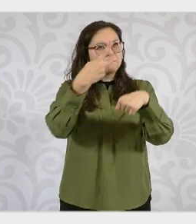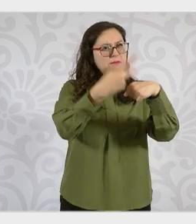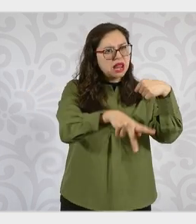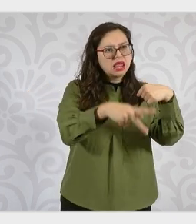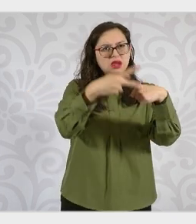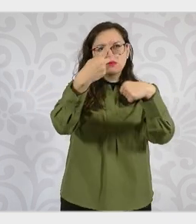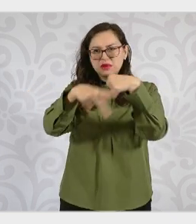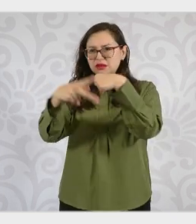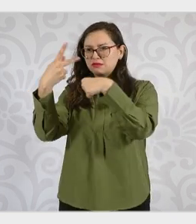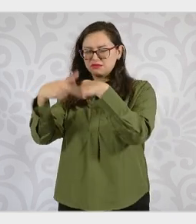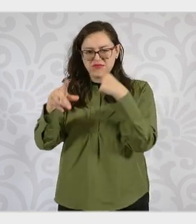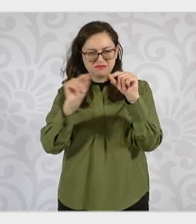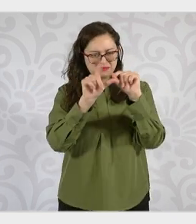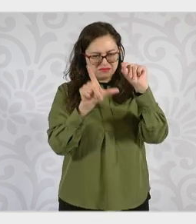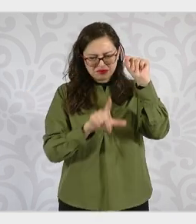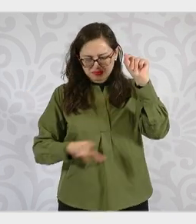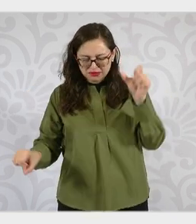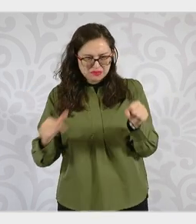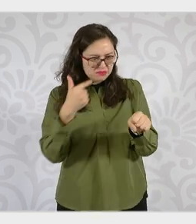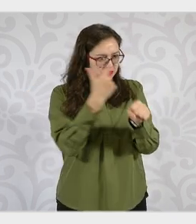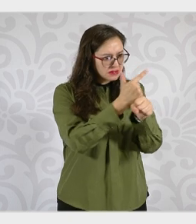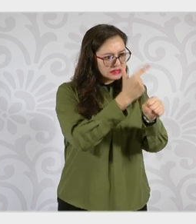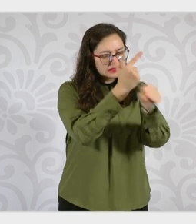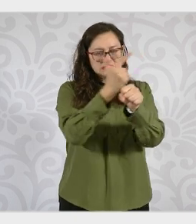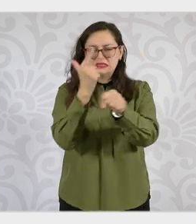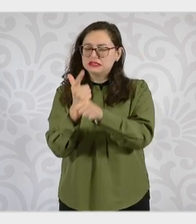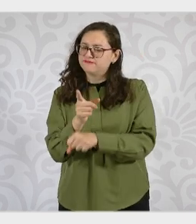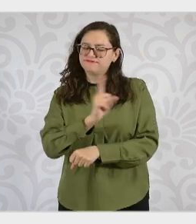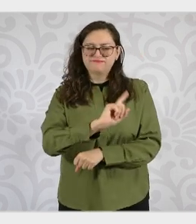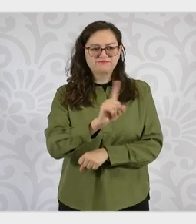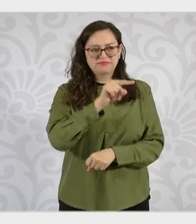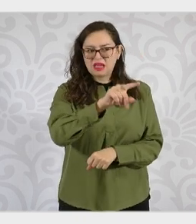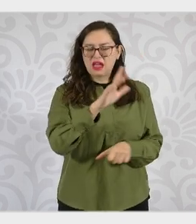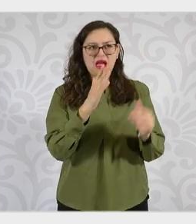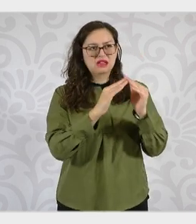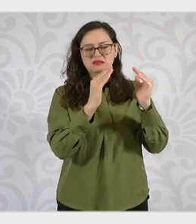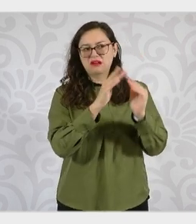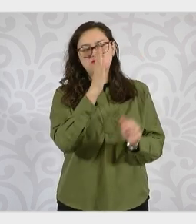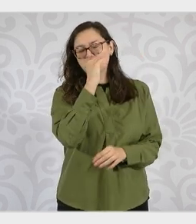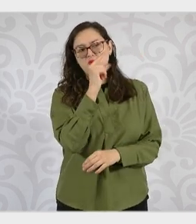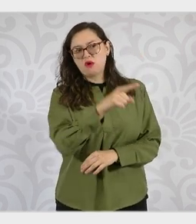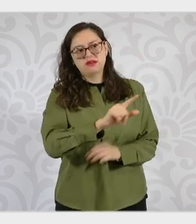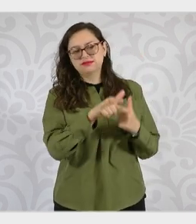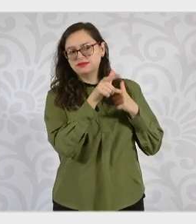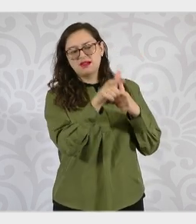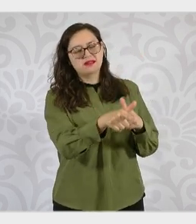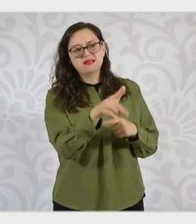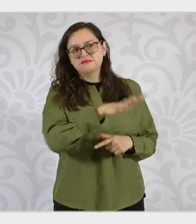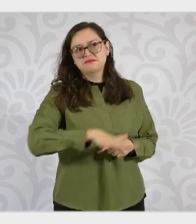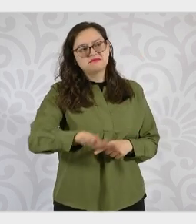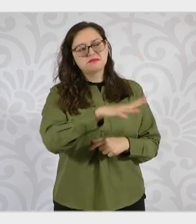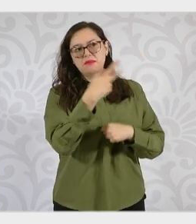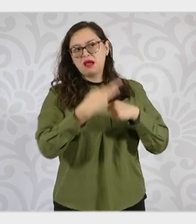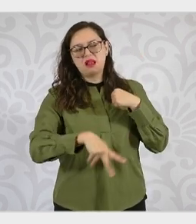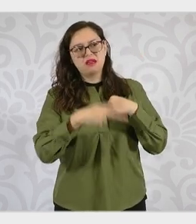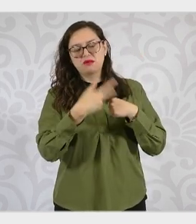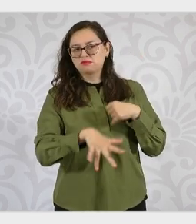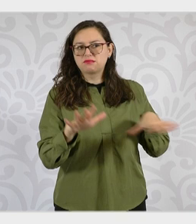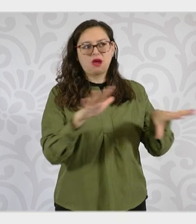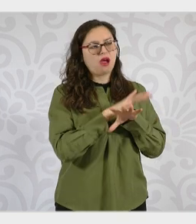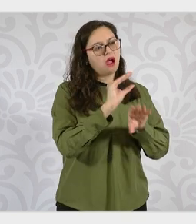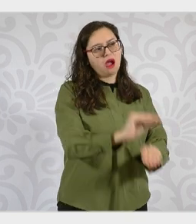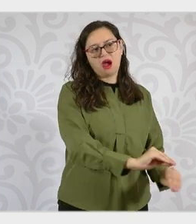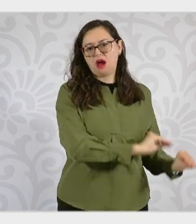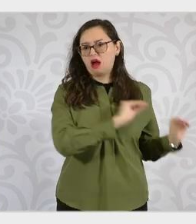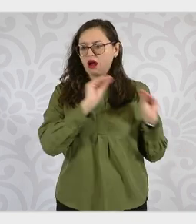del país, de familias que requieren ser reubicadas por su condición de riesgo y también